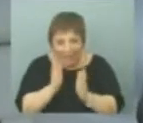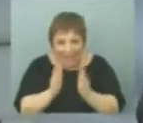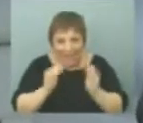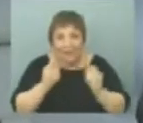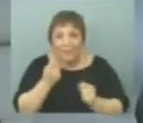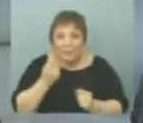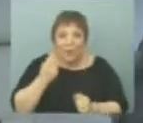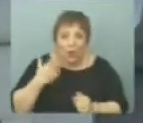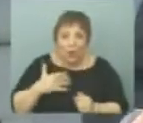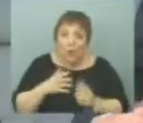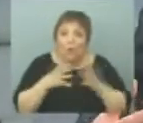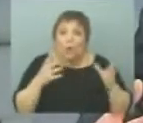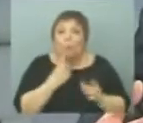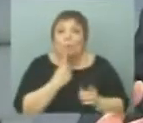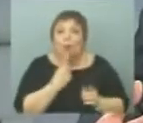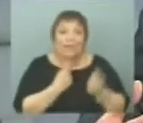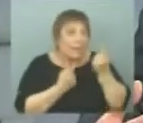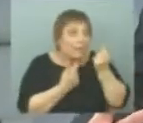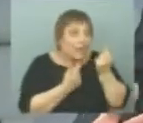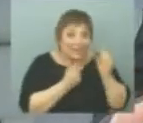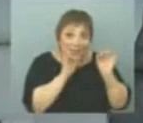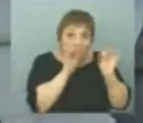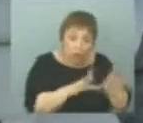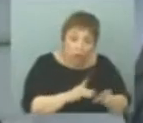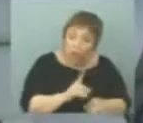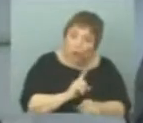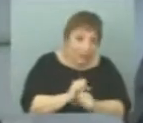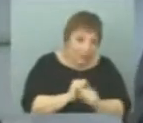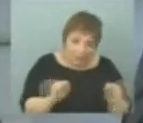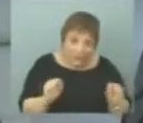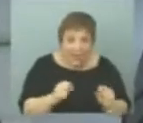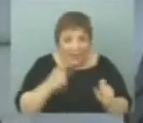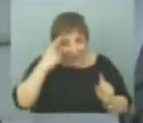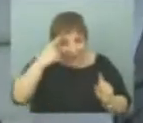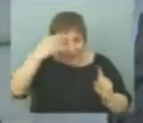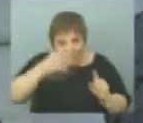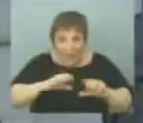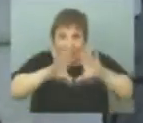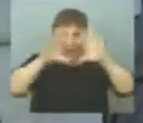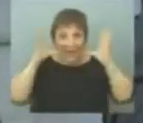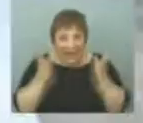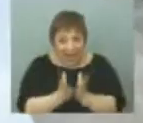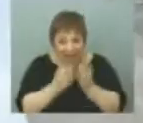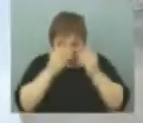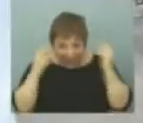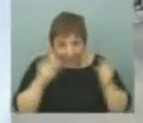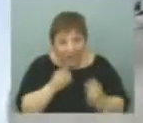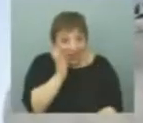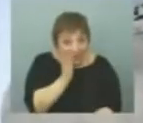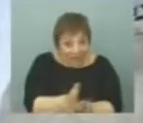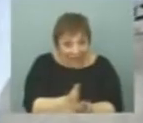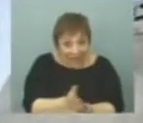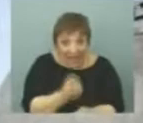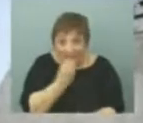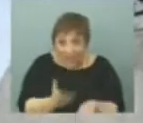costo es muy grande, solo con una política monetaria. Entonces, el programa coherente y global es decir, mire, al final la inflación está